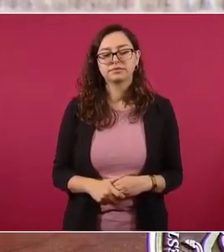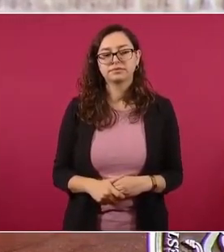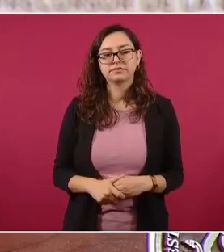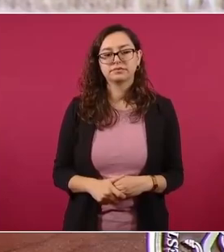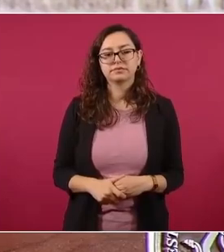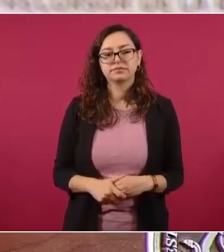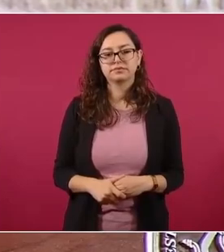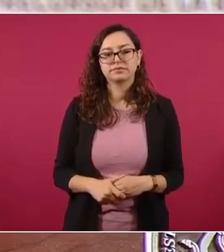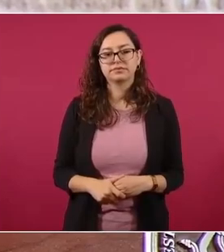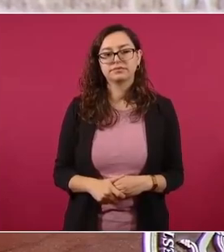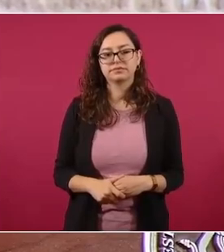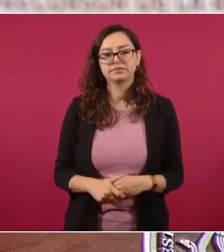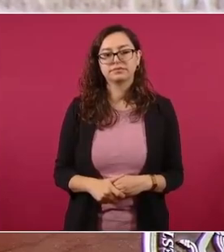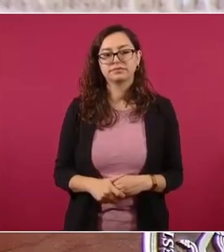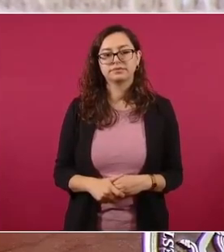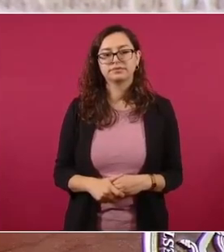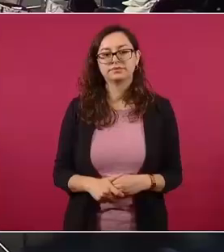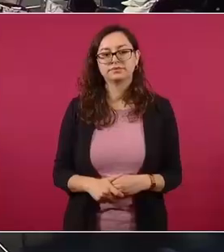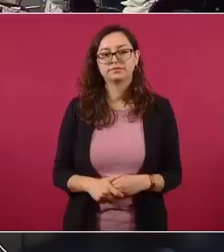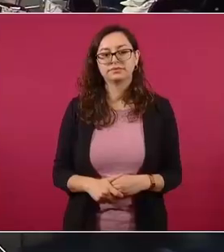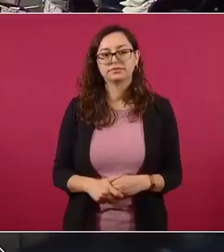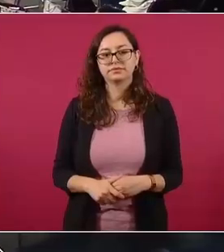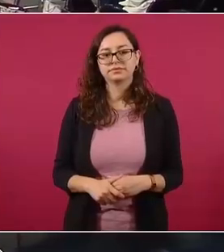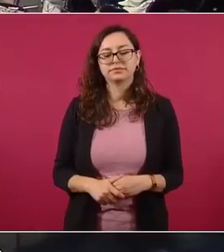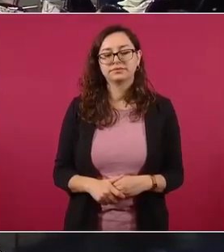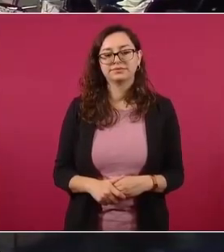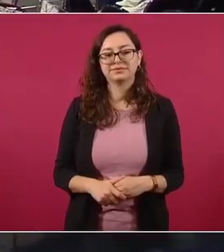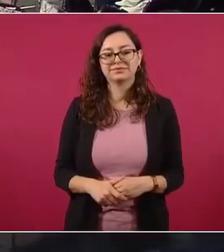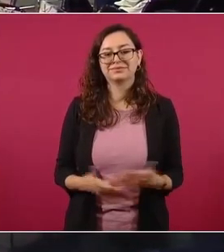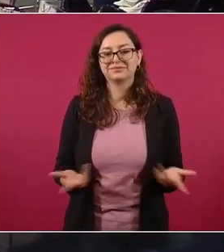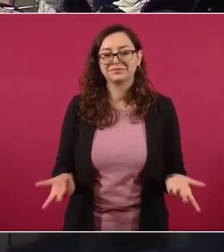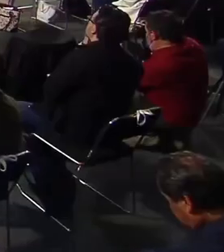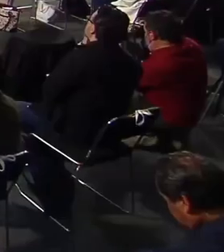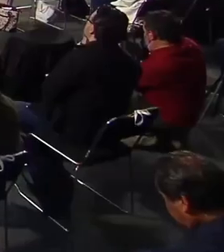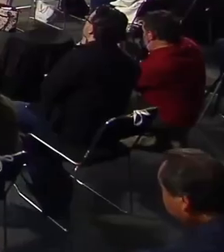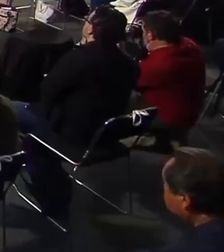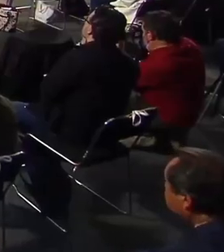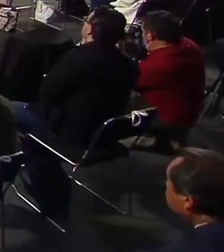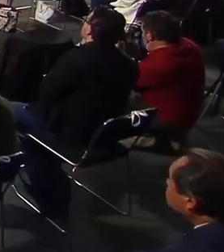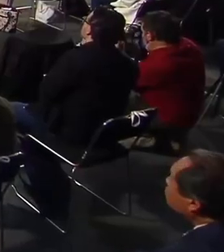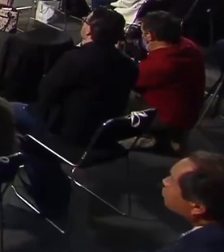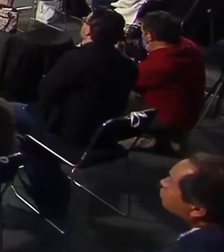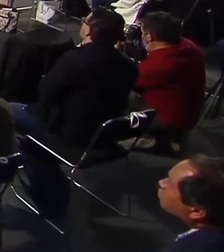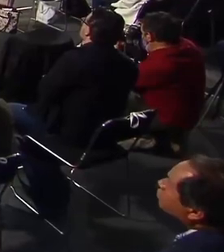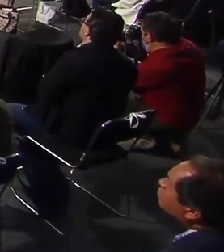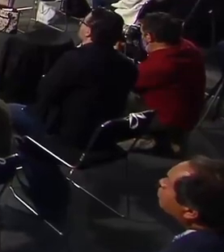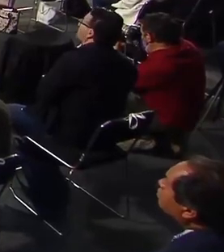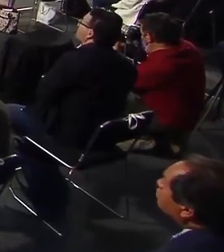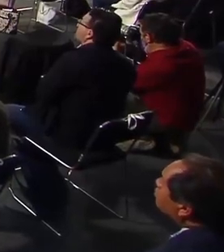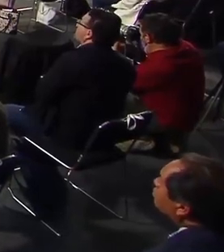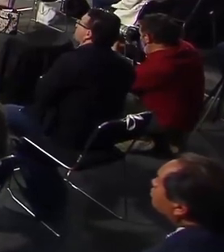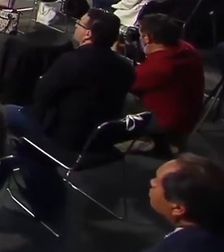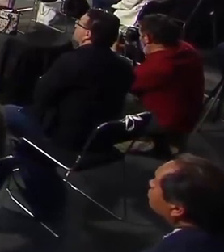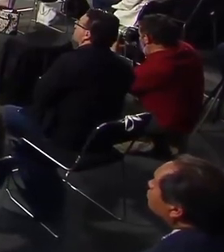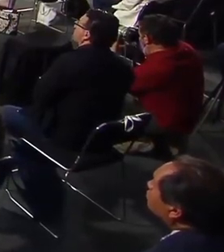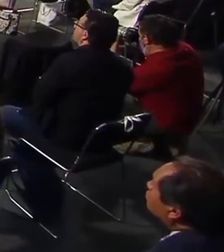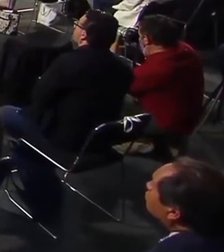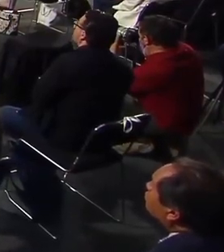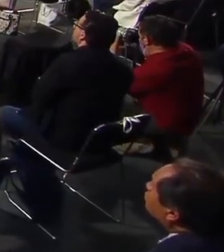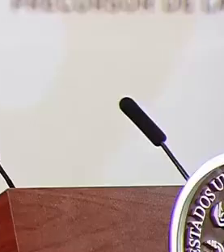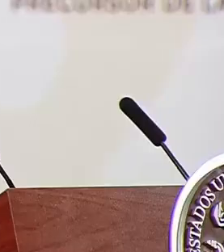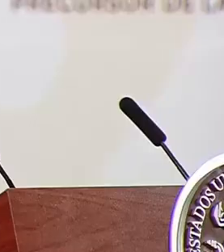Me gustaría que la compañera que pasa, ¿será que sí sabe la laseña?